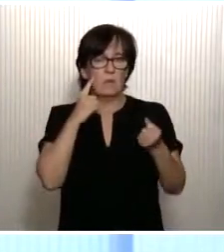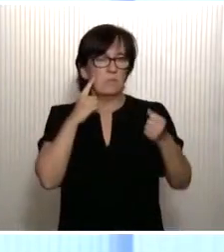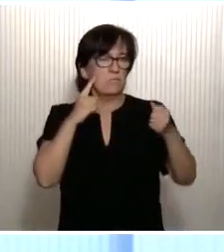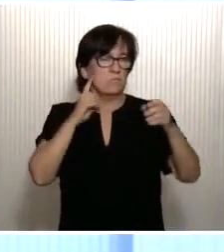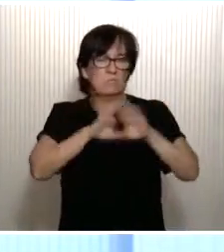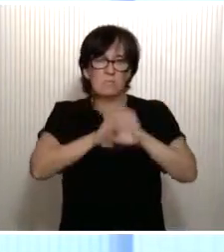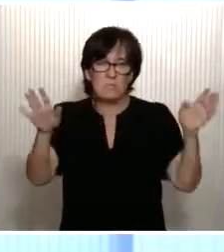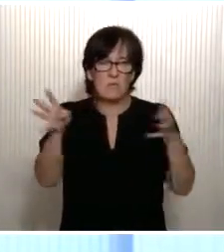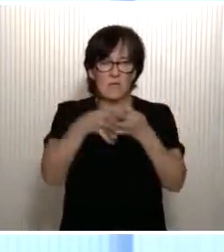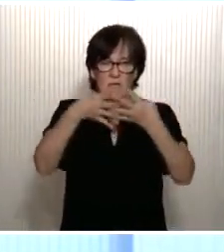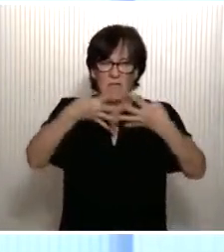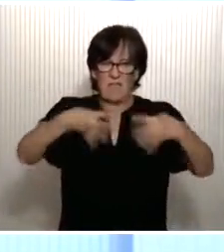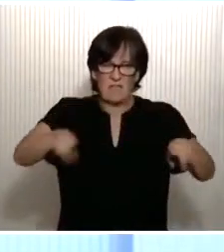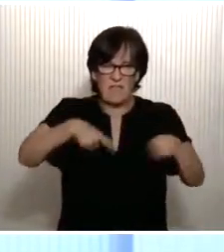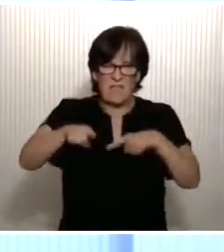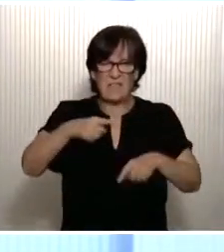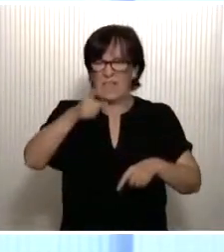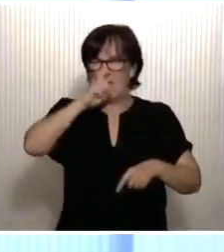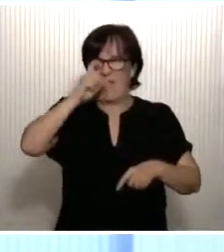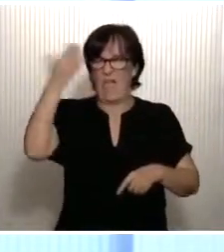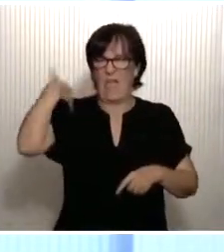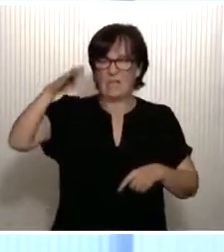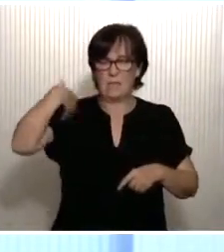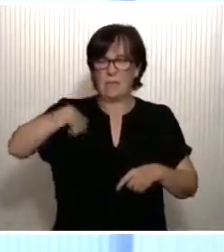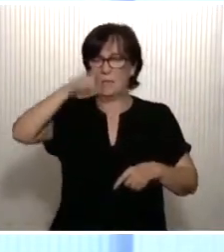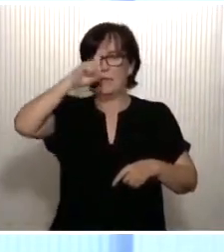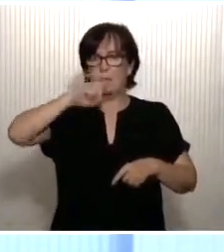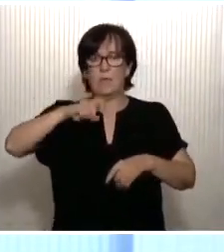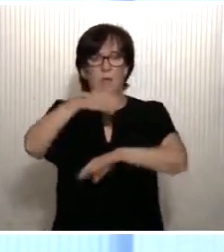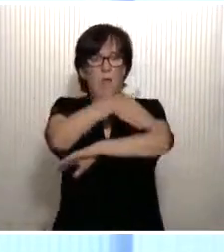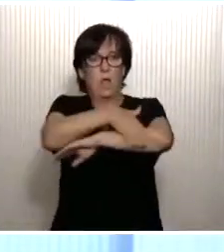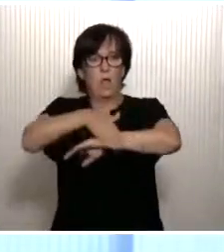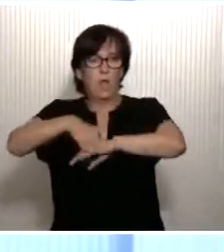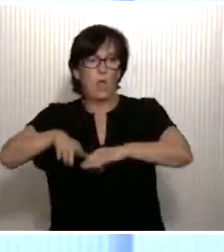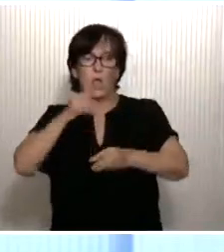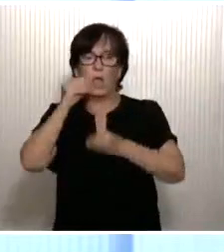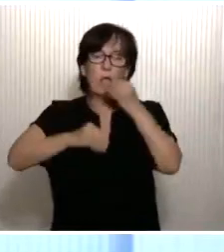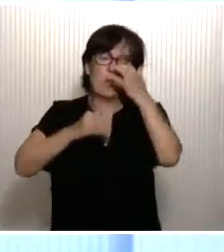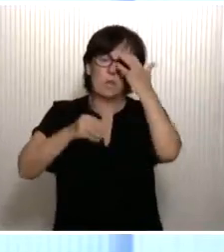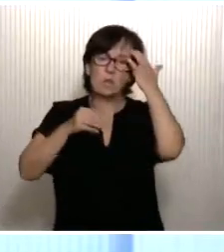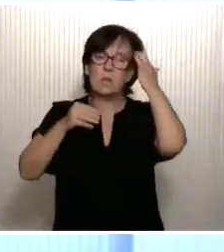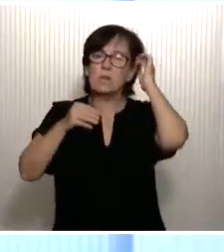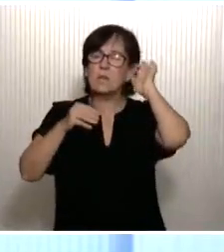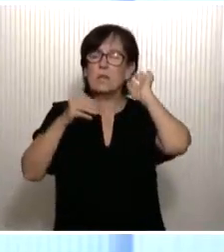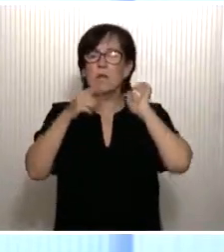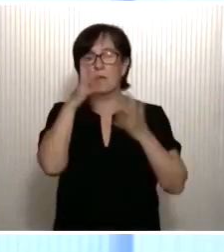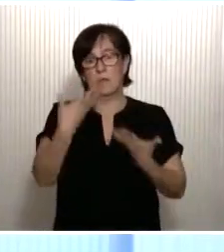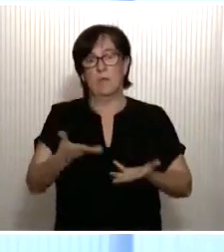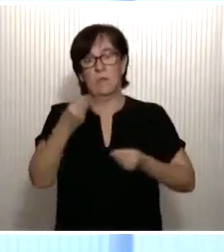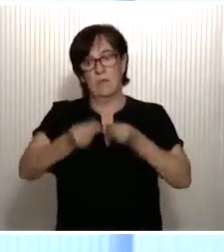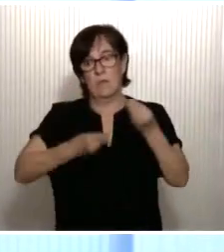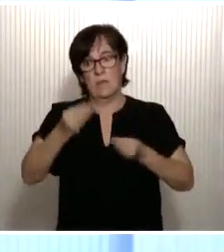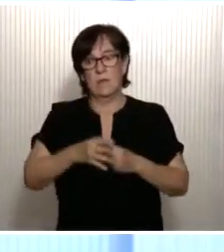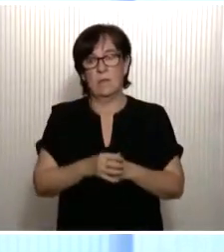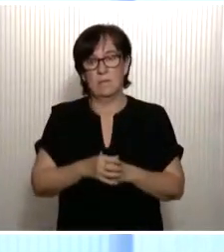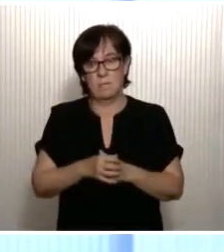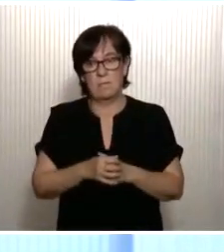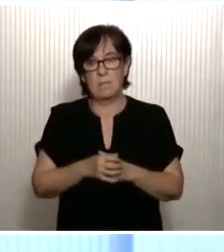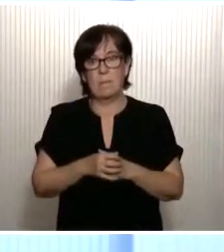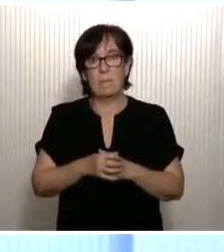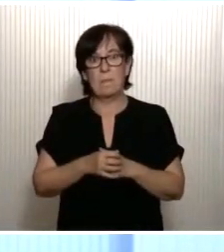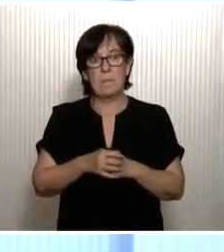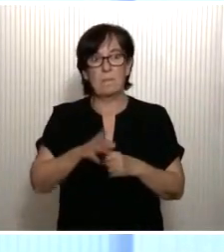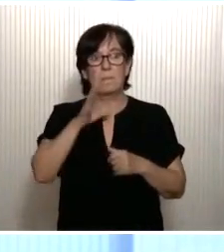unas infraestructuras tercermundistas. Todos lo recordamos cuando íbamos a la costa desde Madrid, por citar el caso que estamos ahora mismo en esta